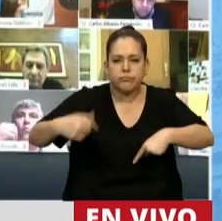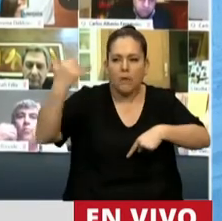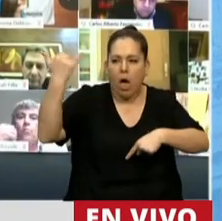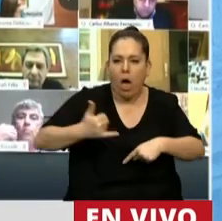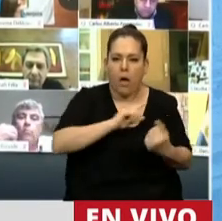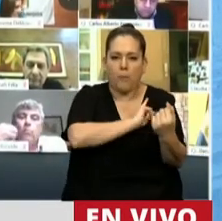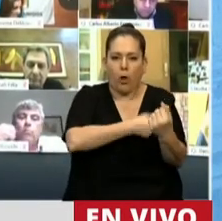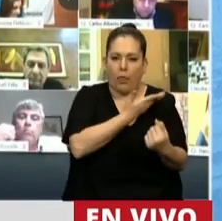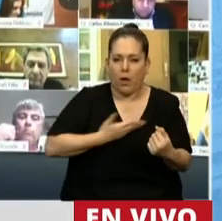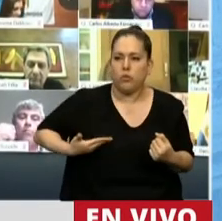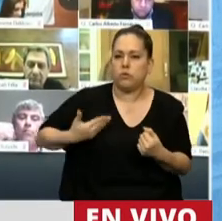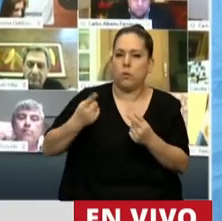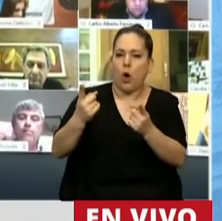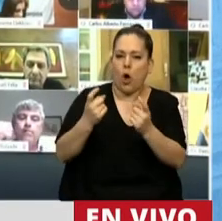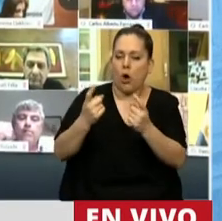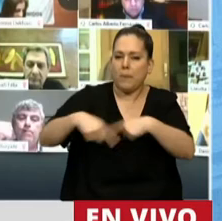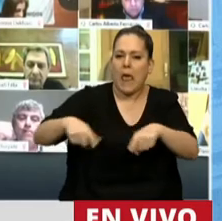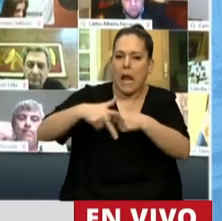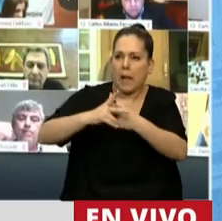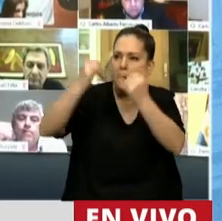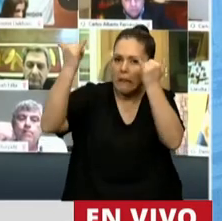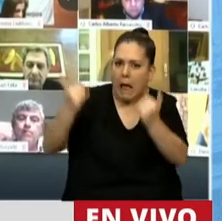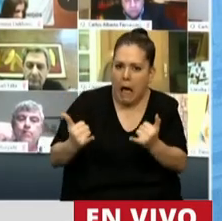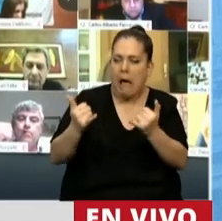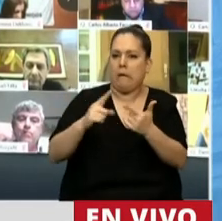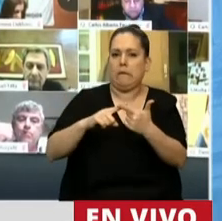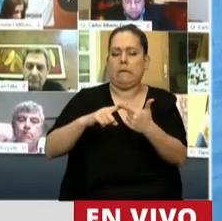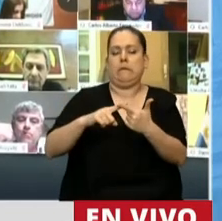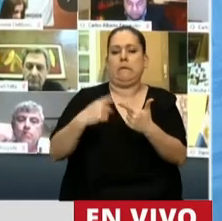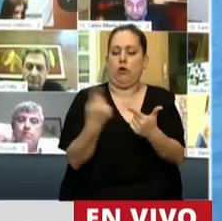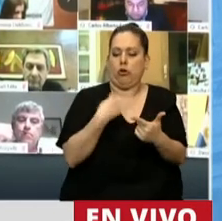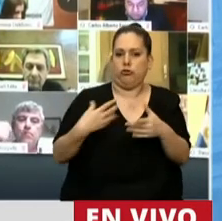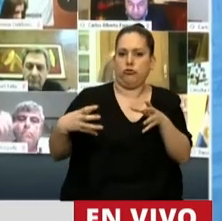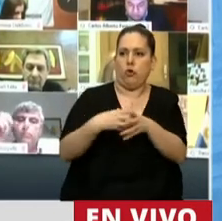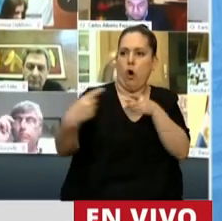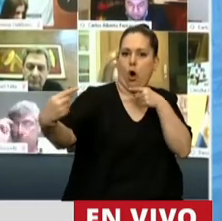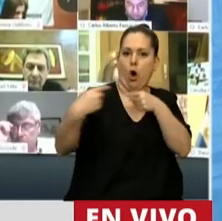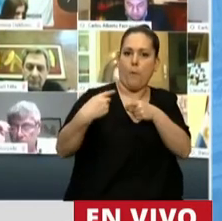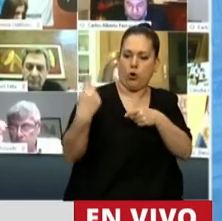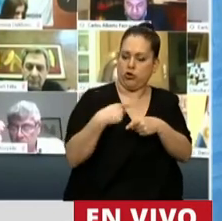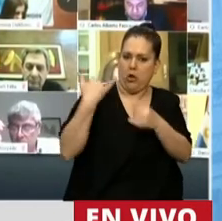tiene el Poder Ejecutivo, con todas las herramientas que nosotros desde la oposición